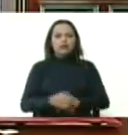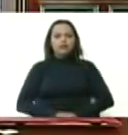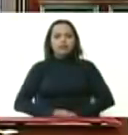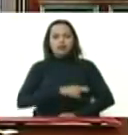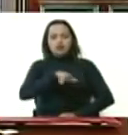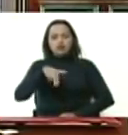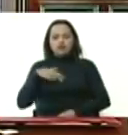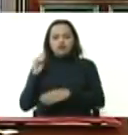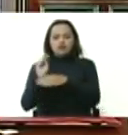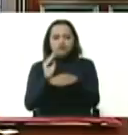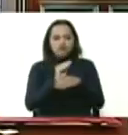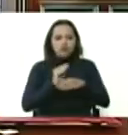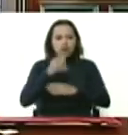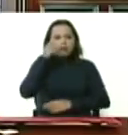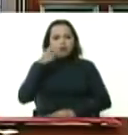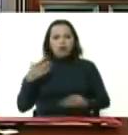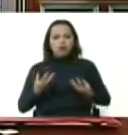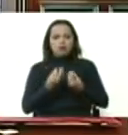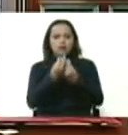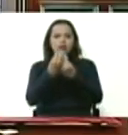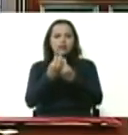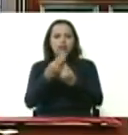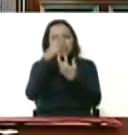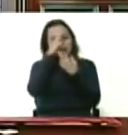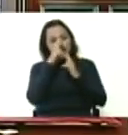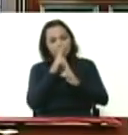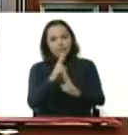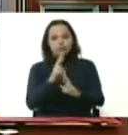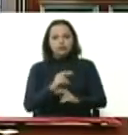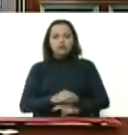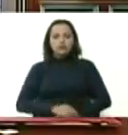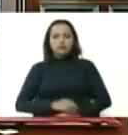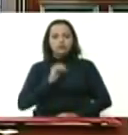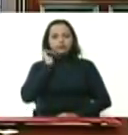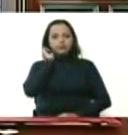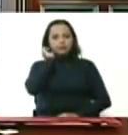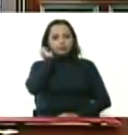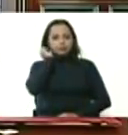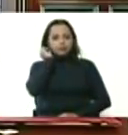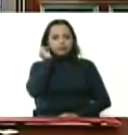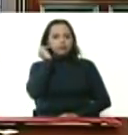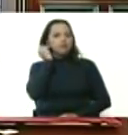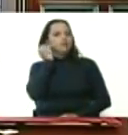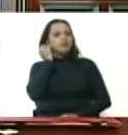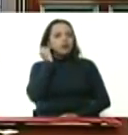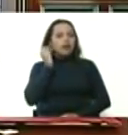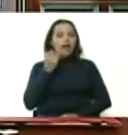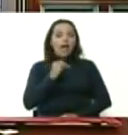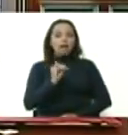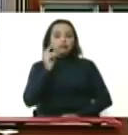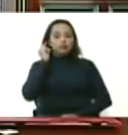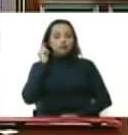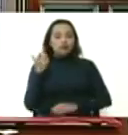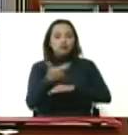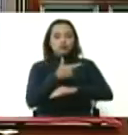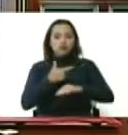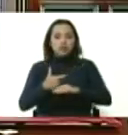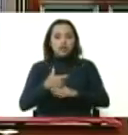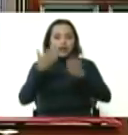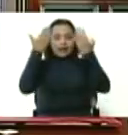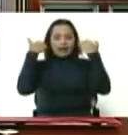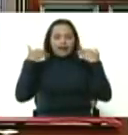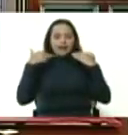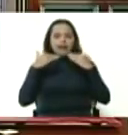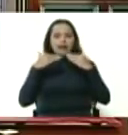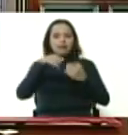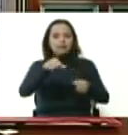protegiendo al pueblo acompañándolo respetuosamente allá está nuestra almiranta en la parroquia Juan